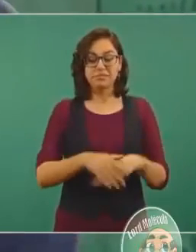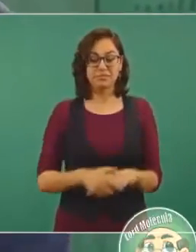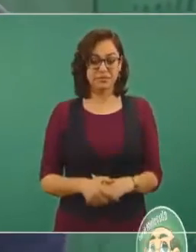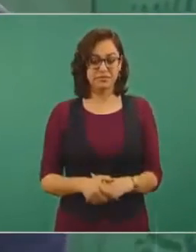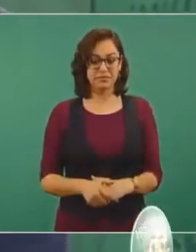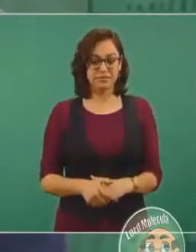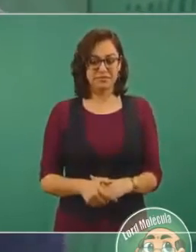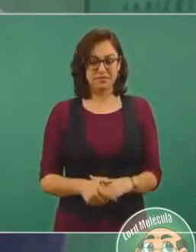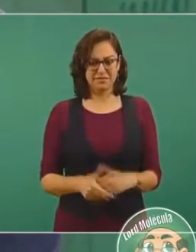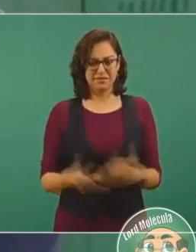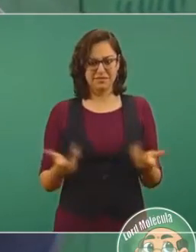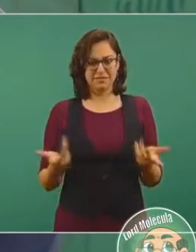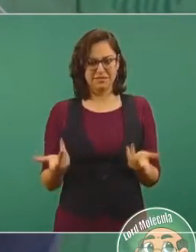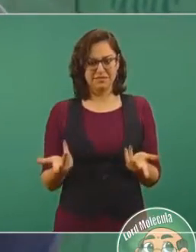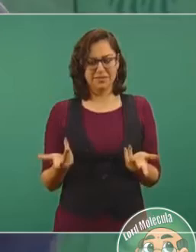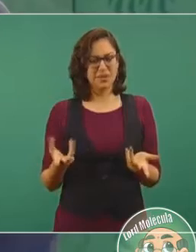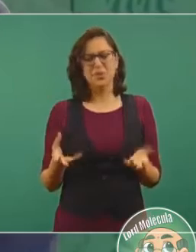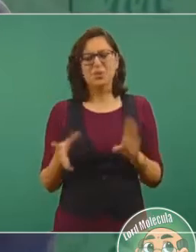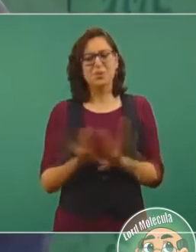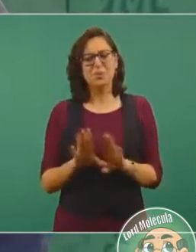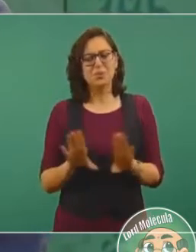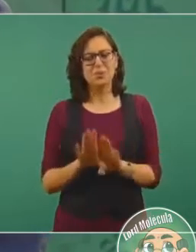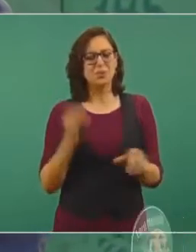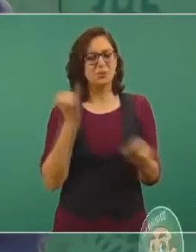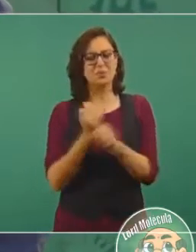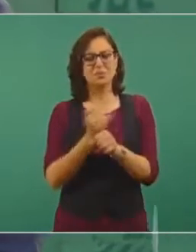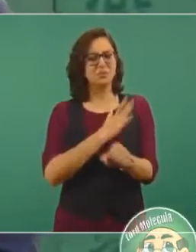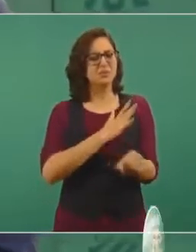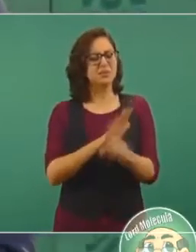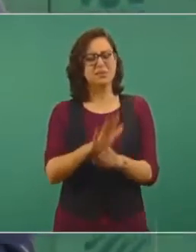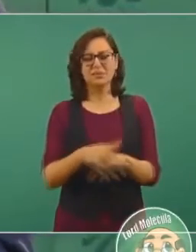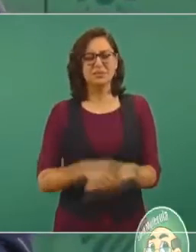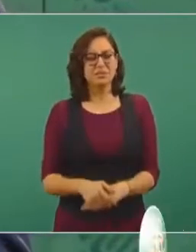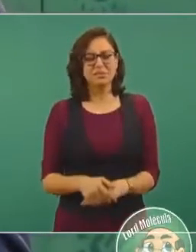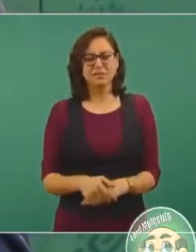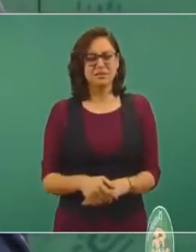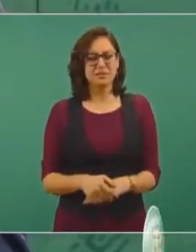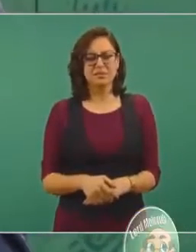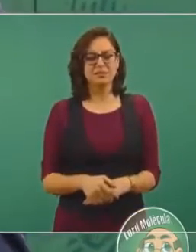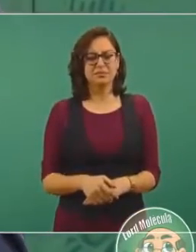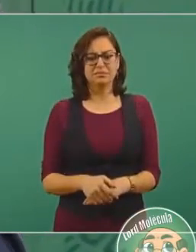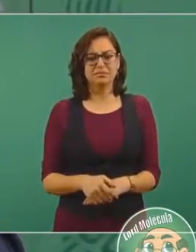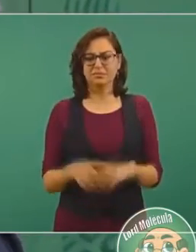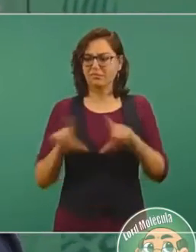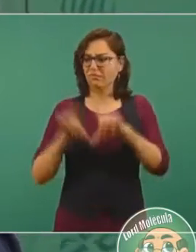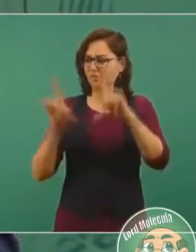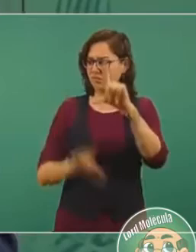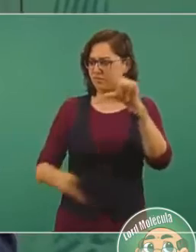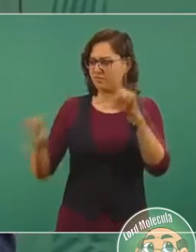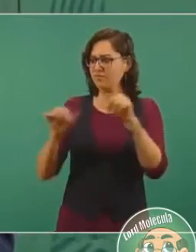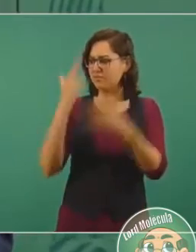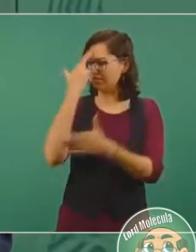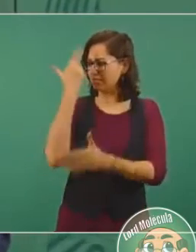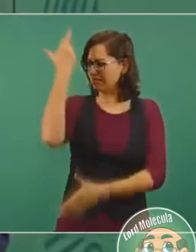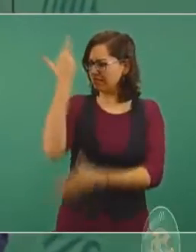o sea, cómo es una falta de respeto al pueblo de México, a